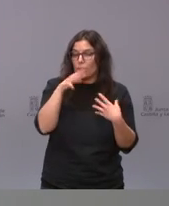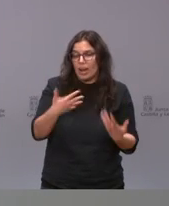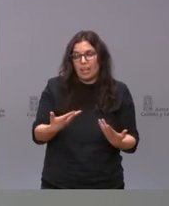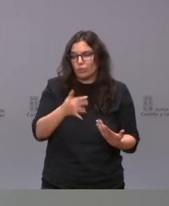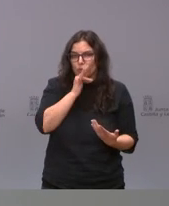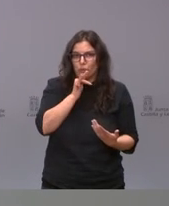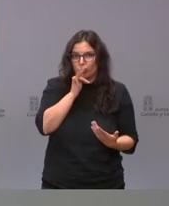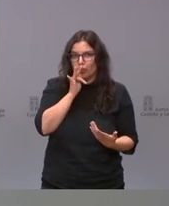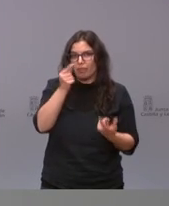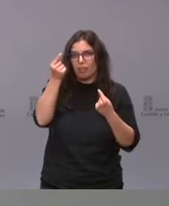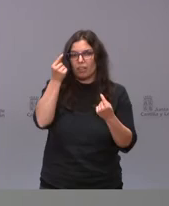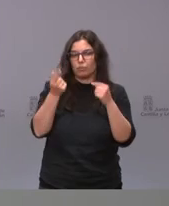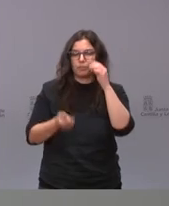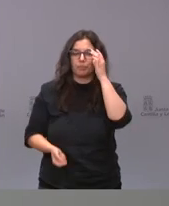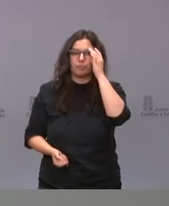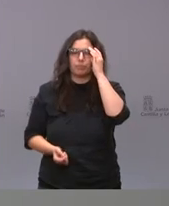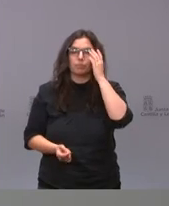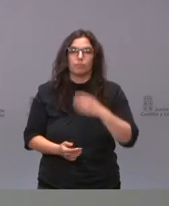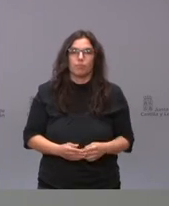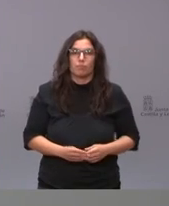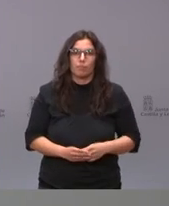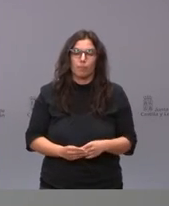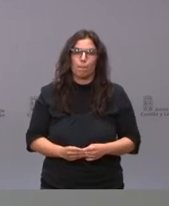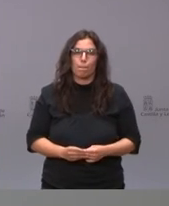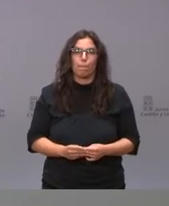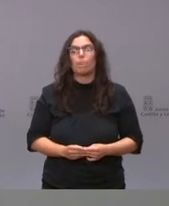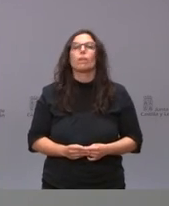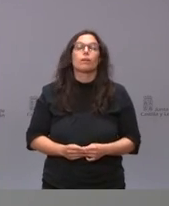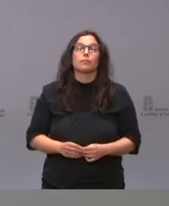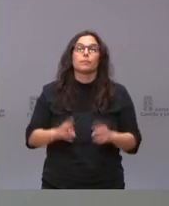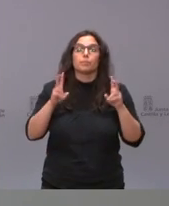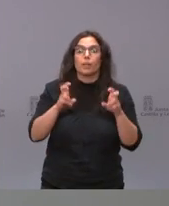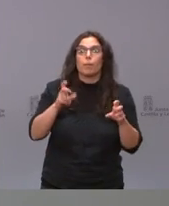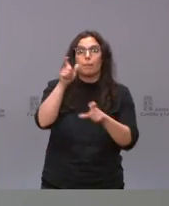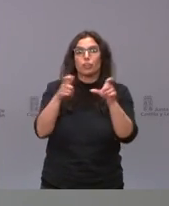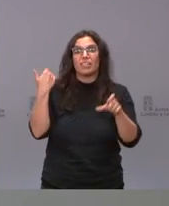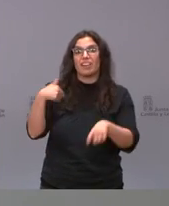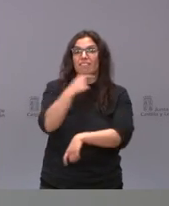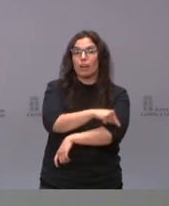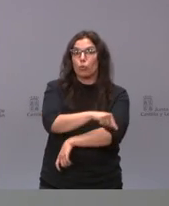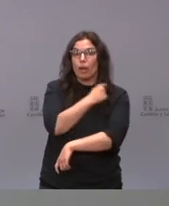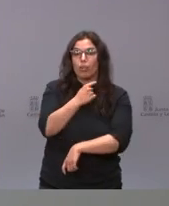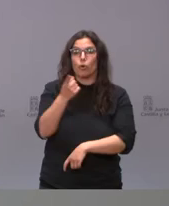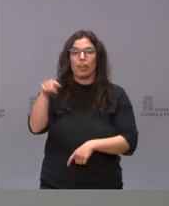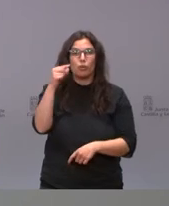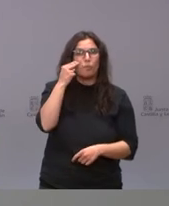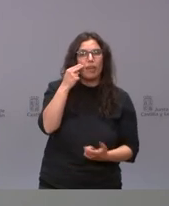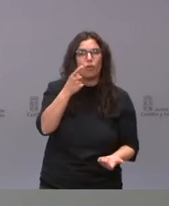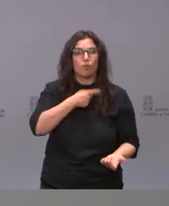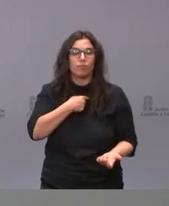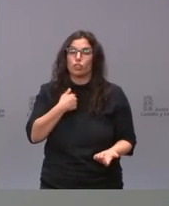este dato no lo tengo la inquietud sobre los colectivos vacunados pues vuelvo a decir lo mismo todas las